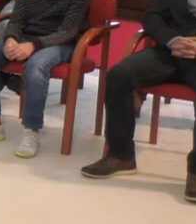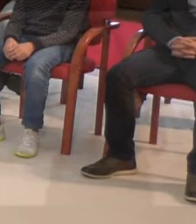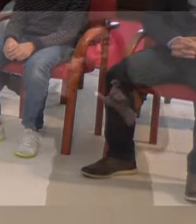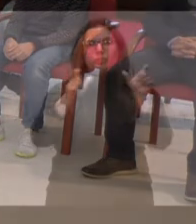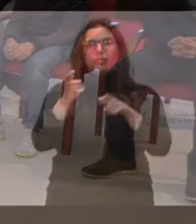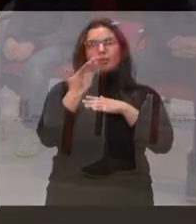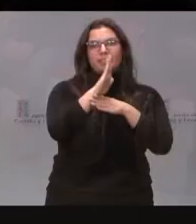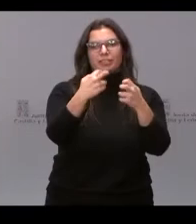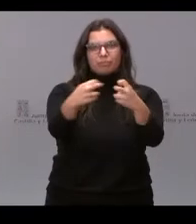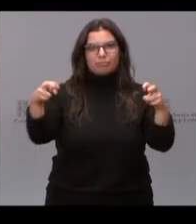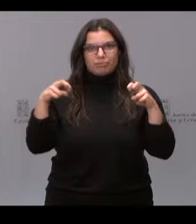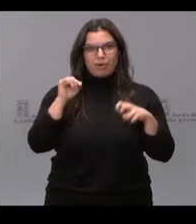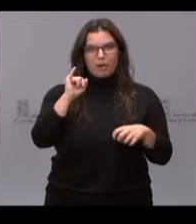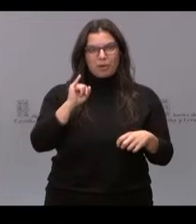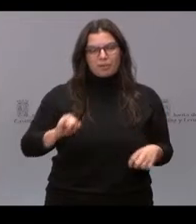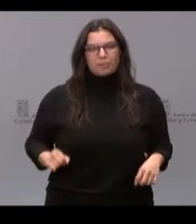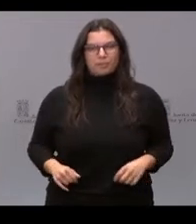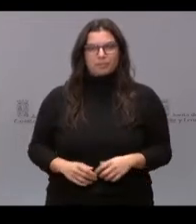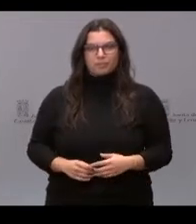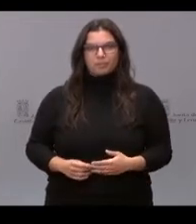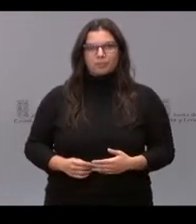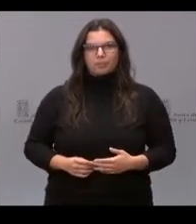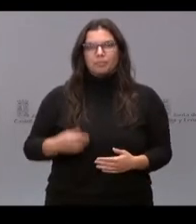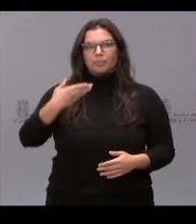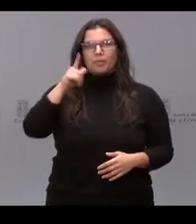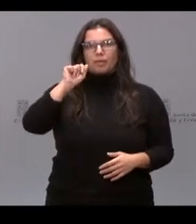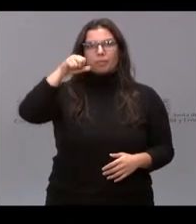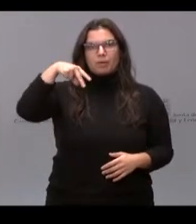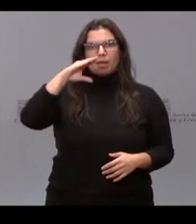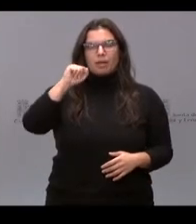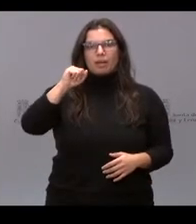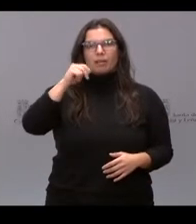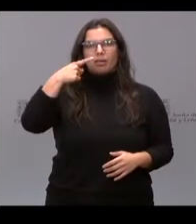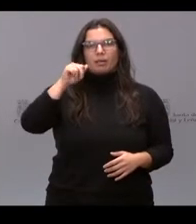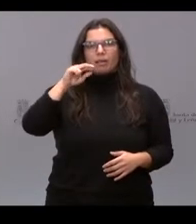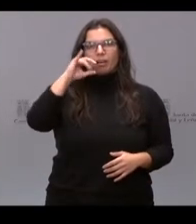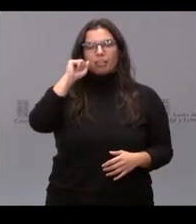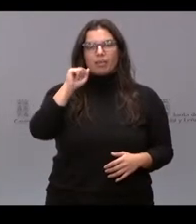que hoy nos acompañan. Blanca García Hernández